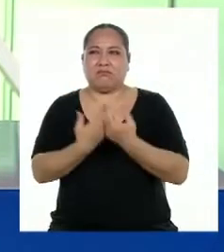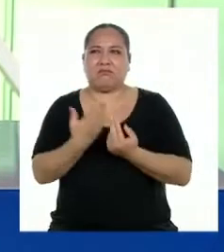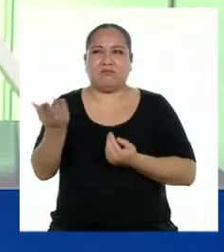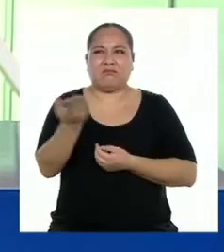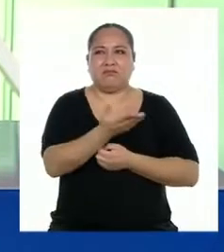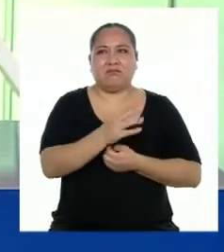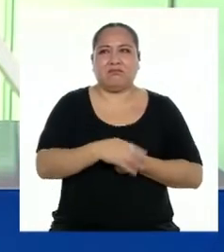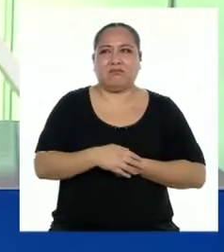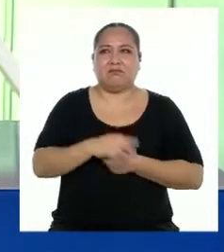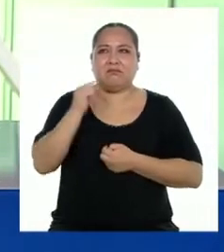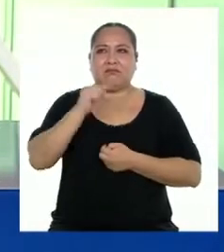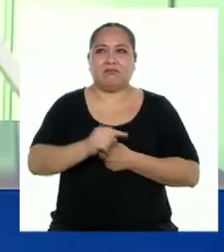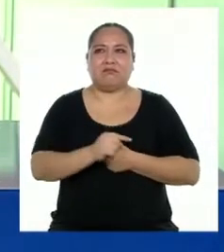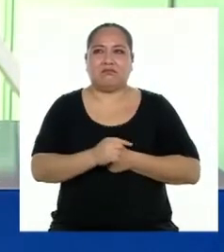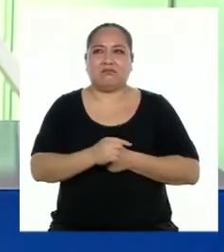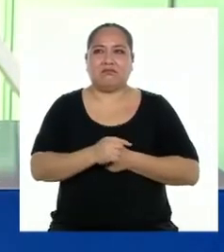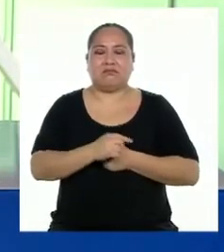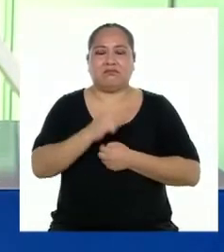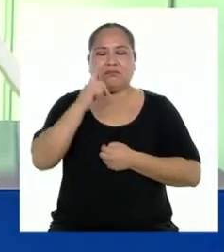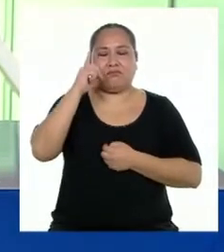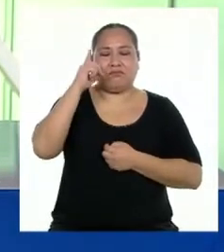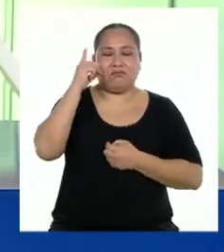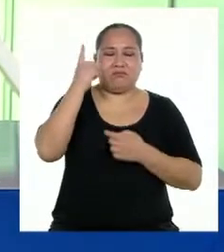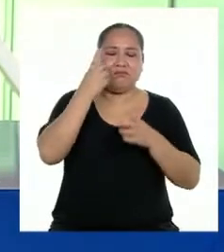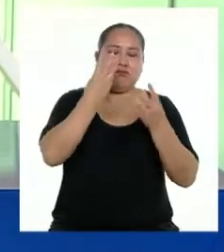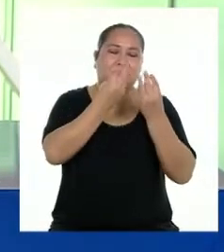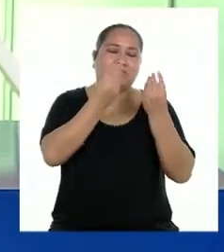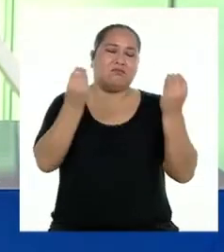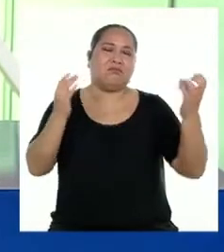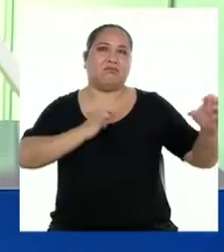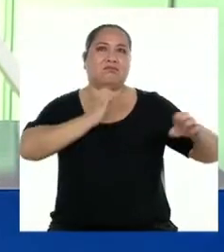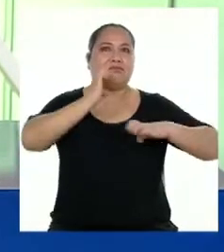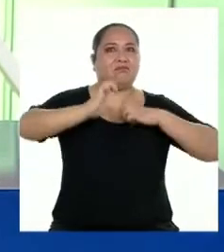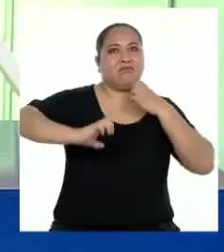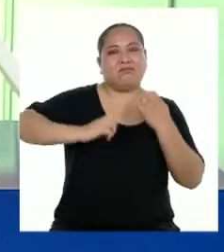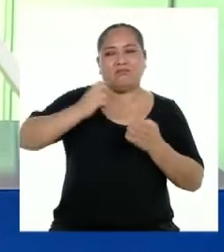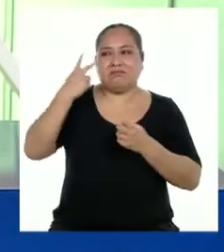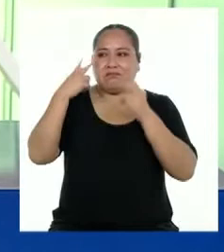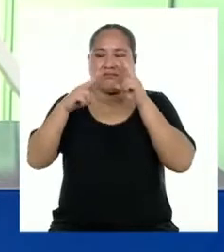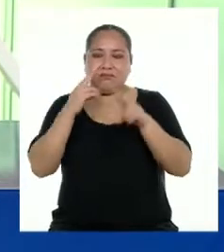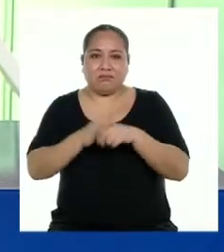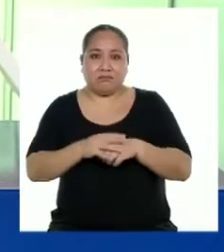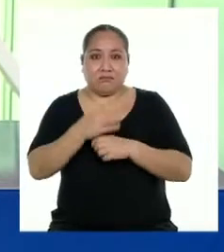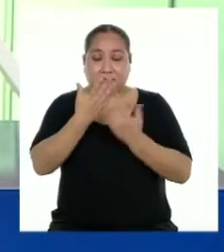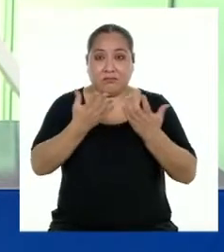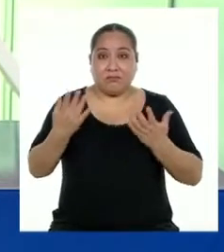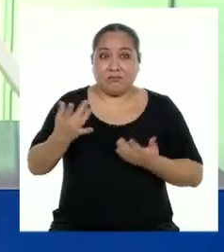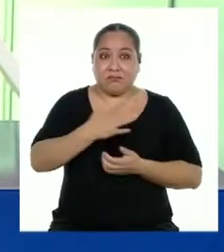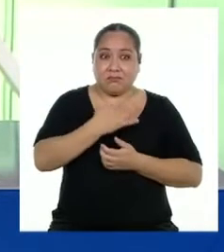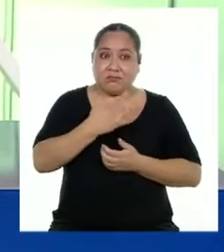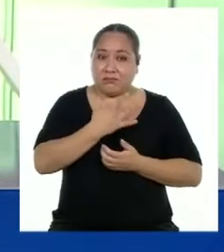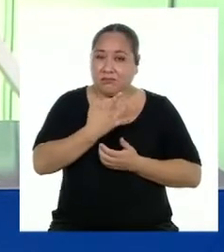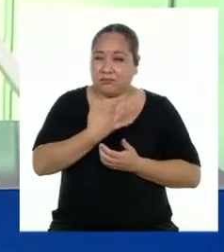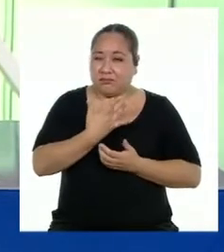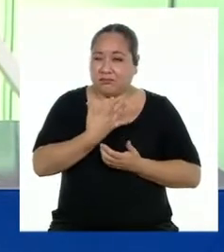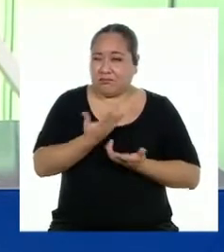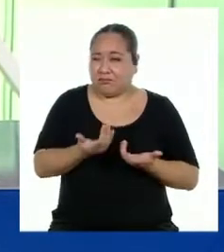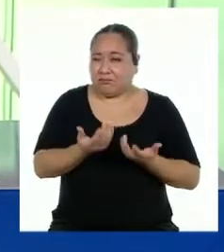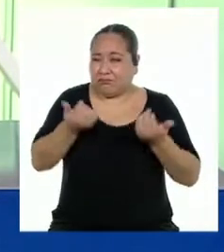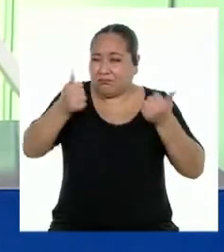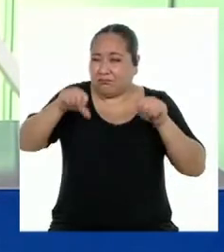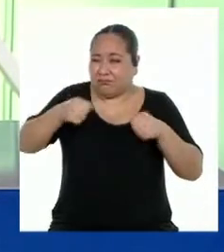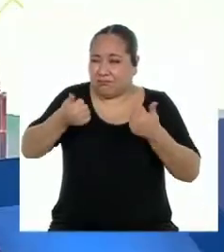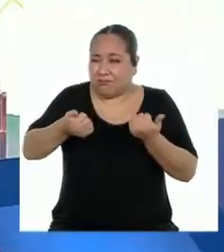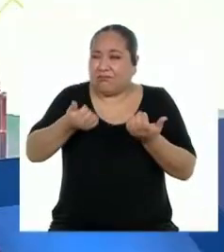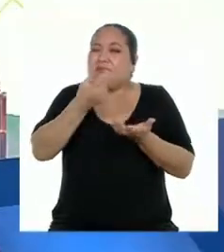cosas. Ha sido una ruleta rusa de emociones y noto que algo que me ayudó mucho para sentirme mejor fue el arte